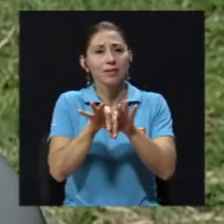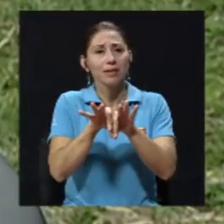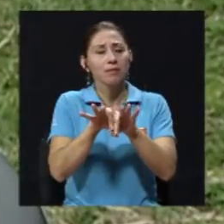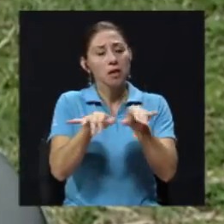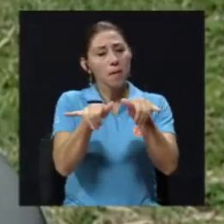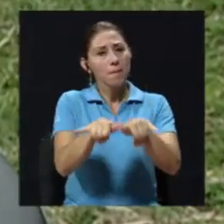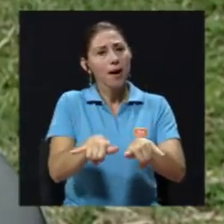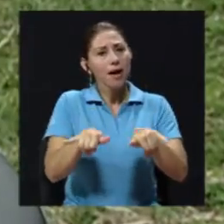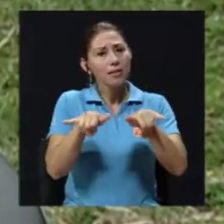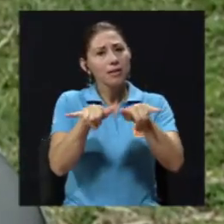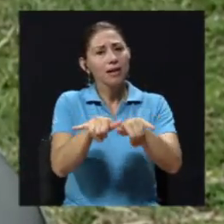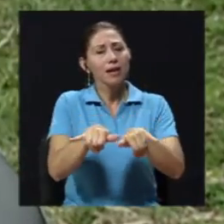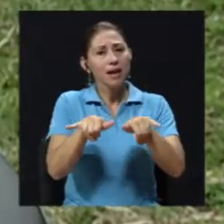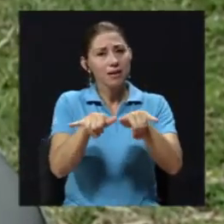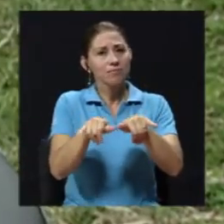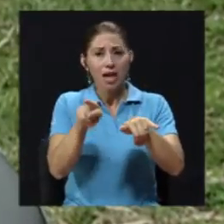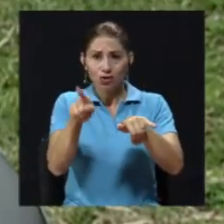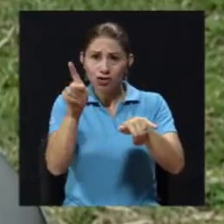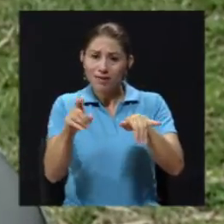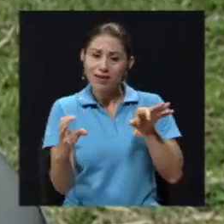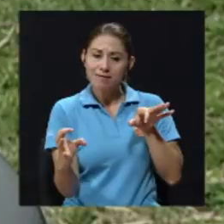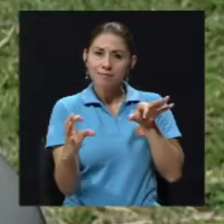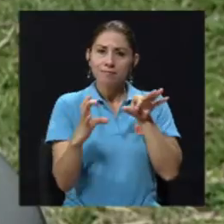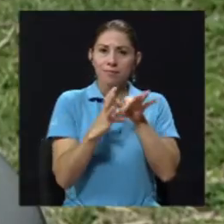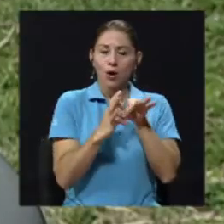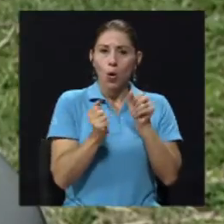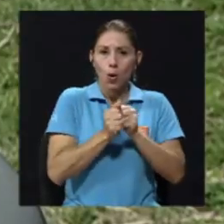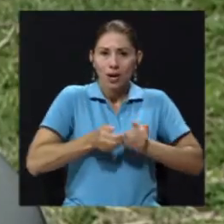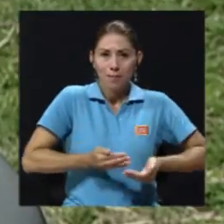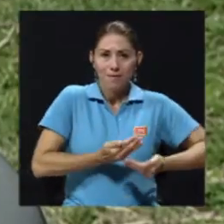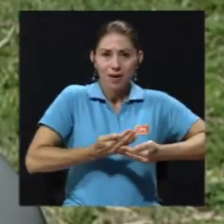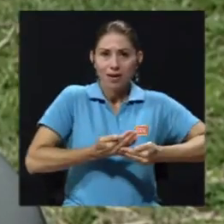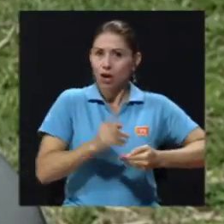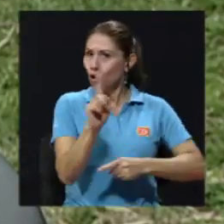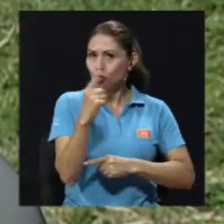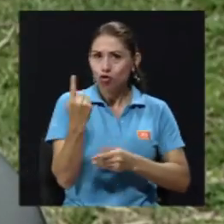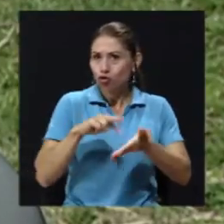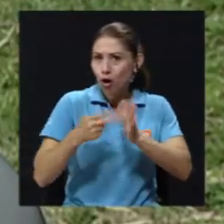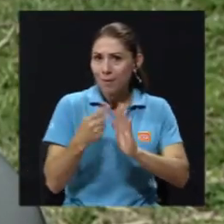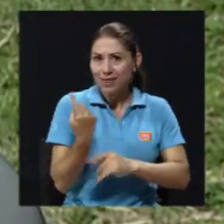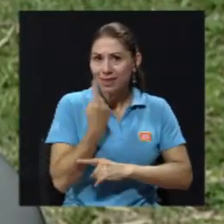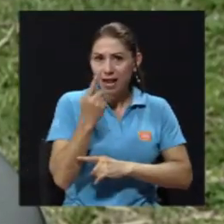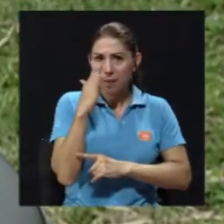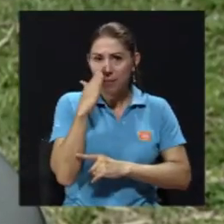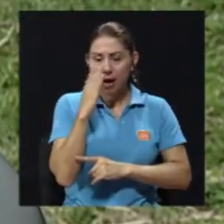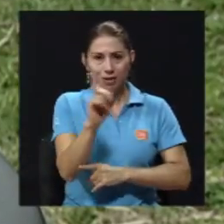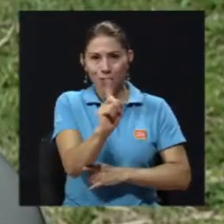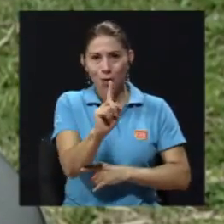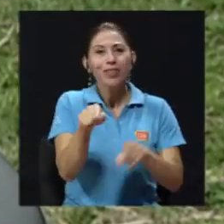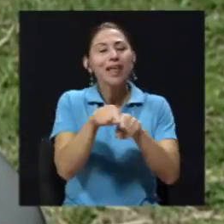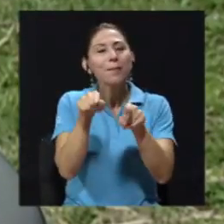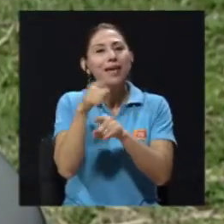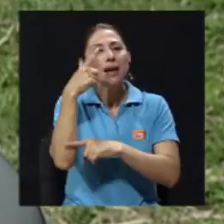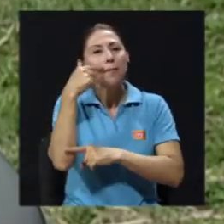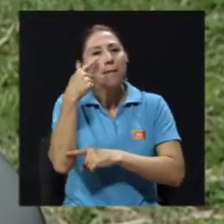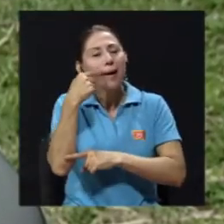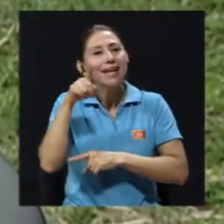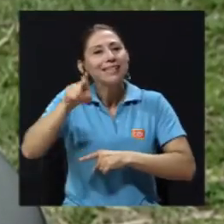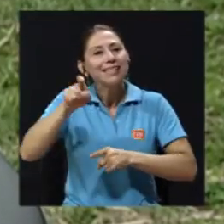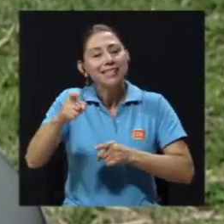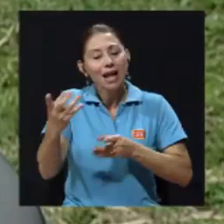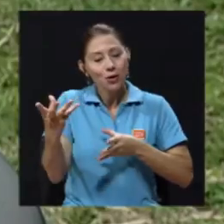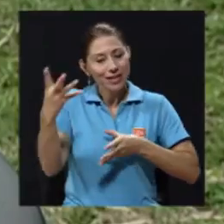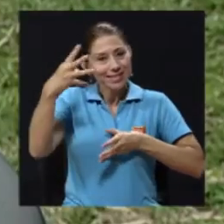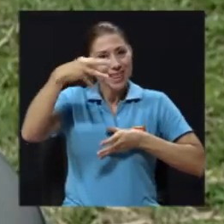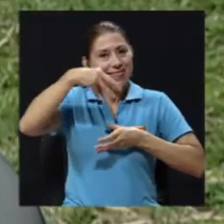y crear también en ellos ese vínculo, no es que solo la mamá, no, el papá al igual es necesario que se integre